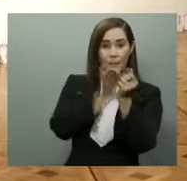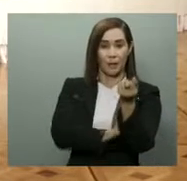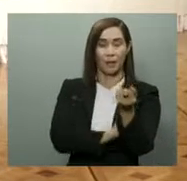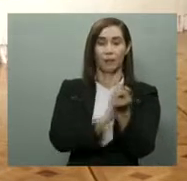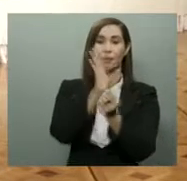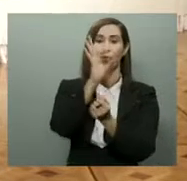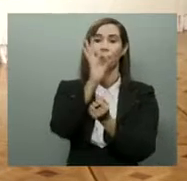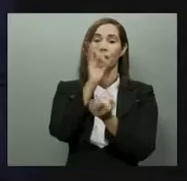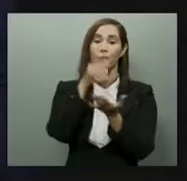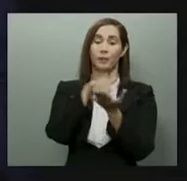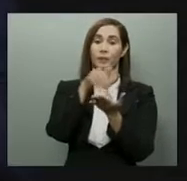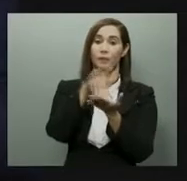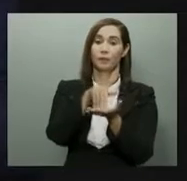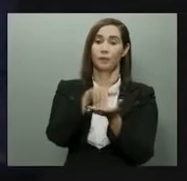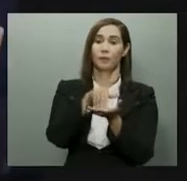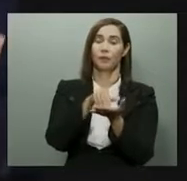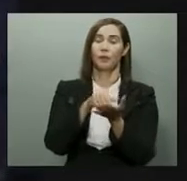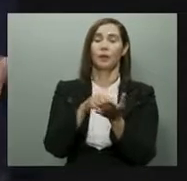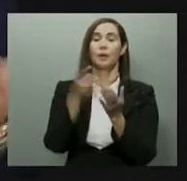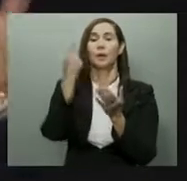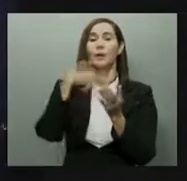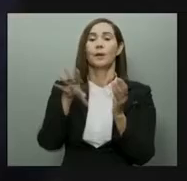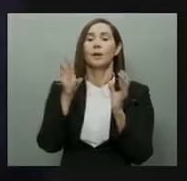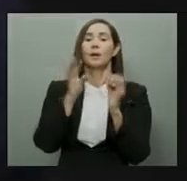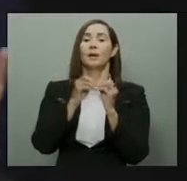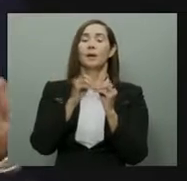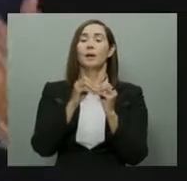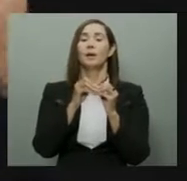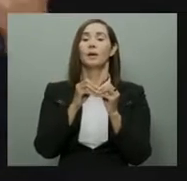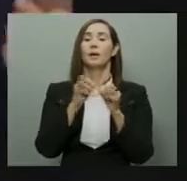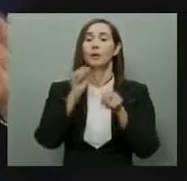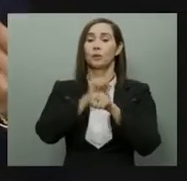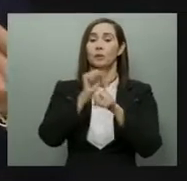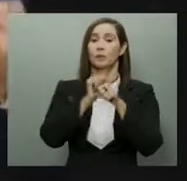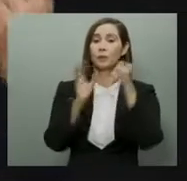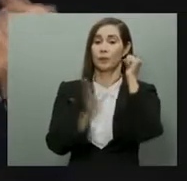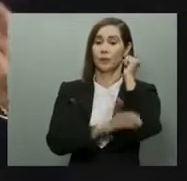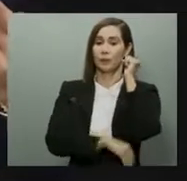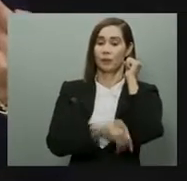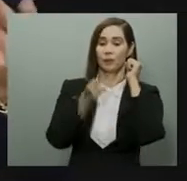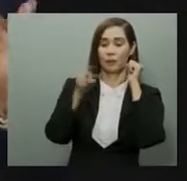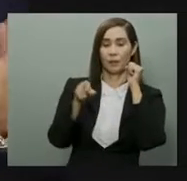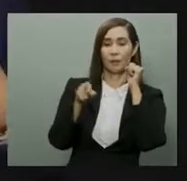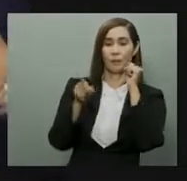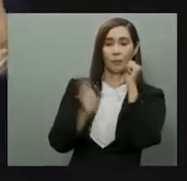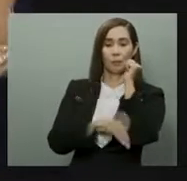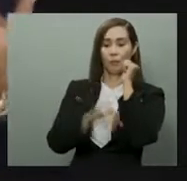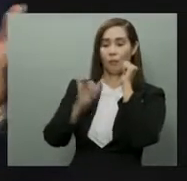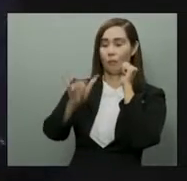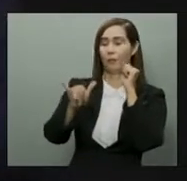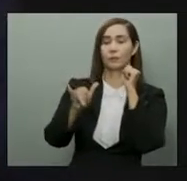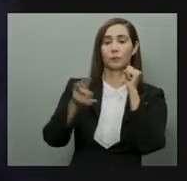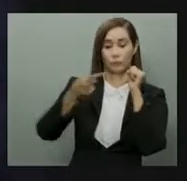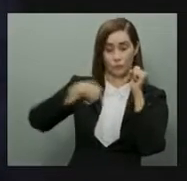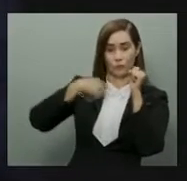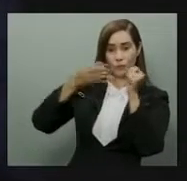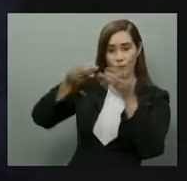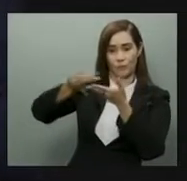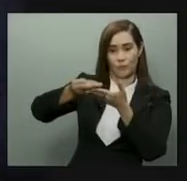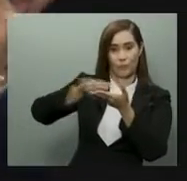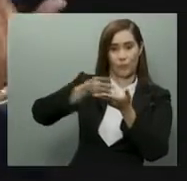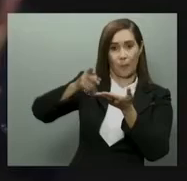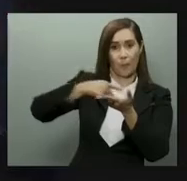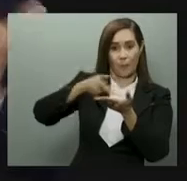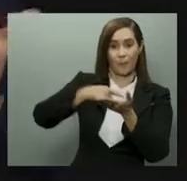90 millones de pesos adicionales para garantizar que a los productores no se les quede ese plátano en el campo, se lo estamos comprando a un precio